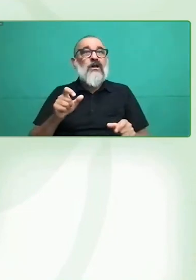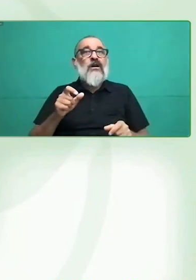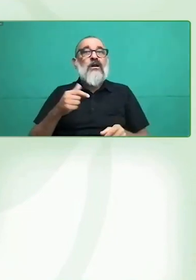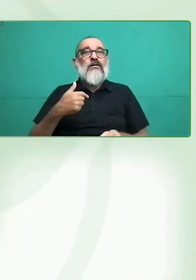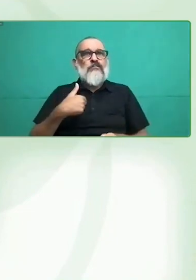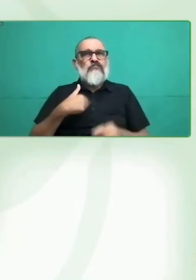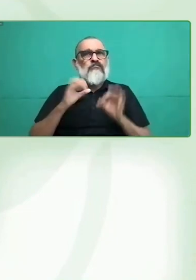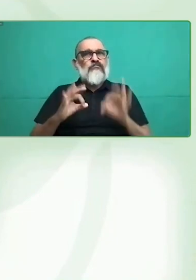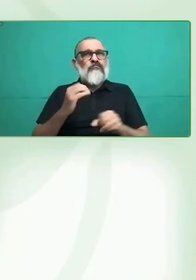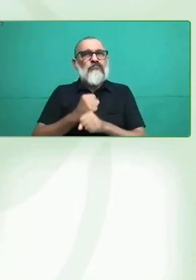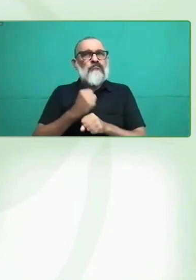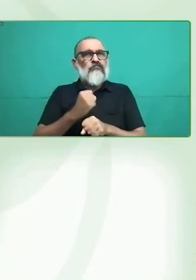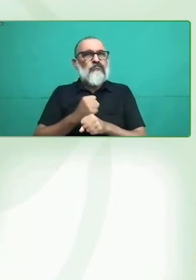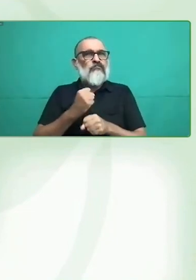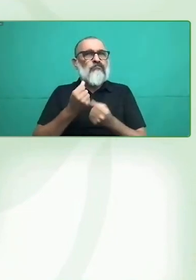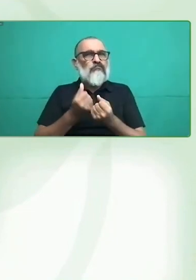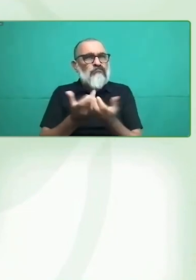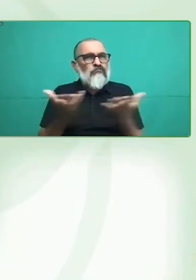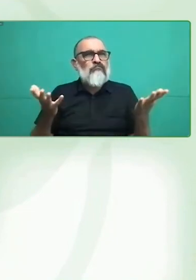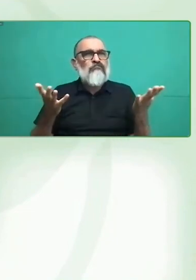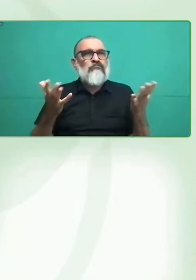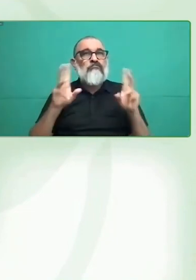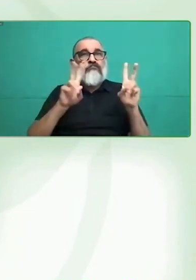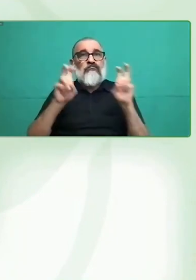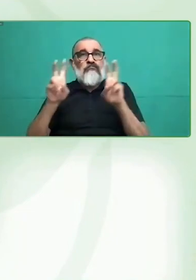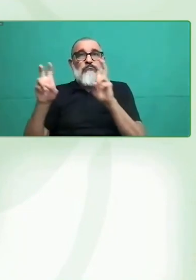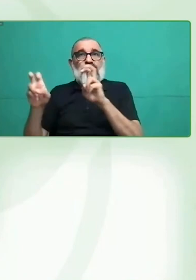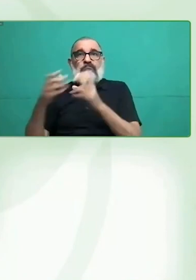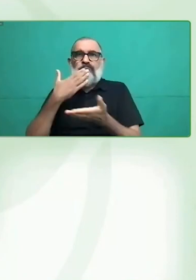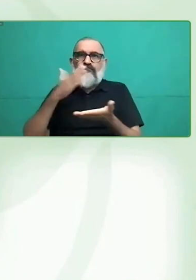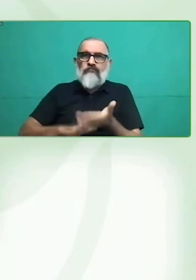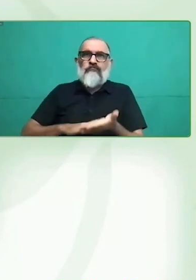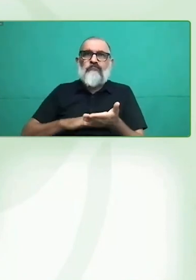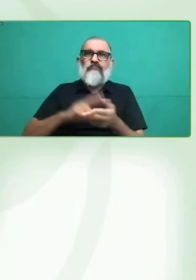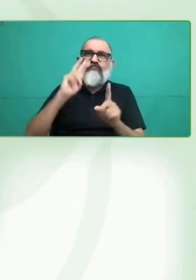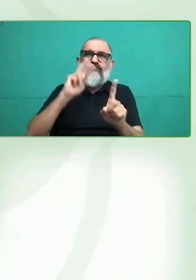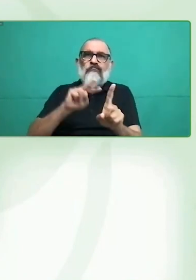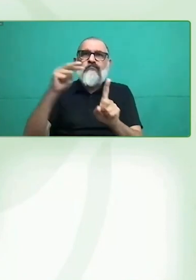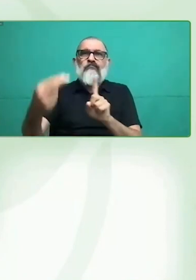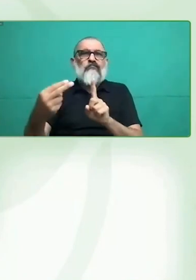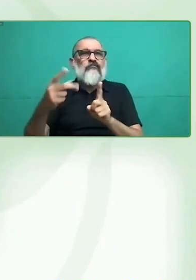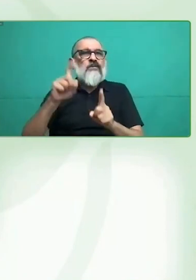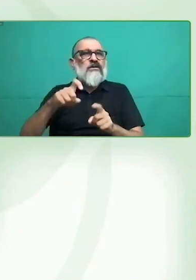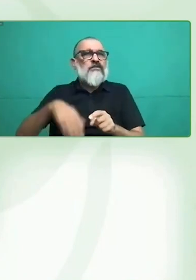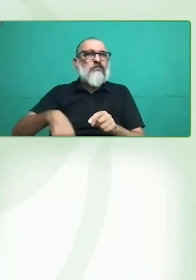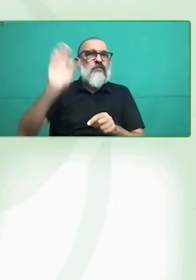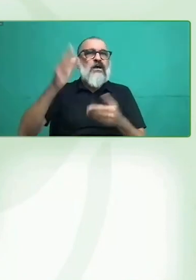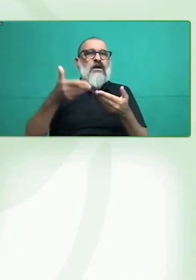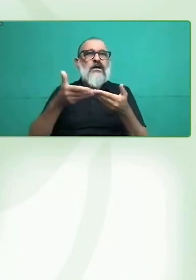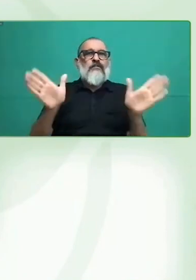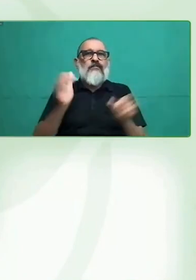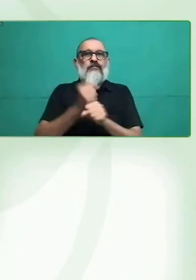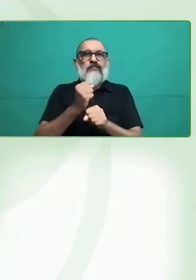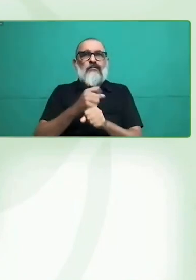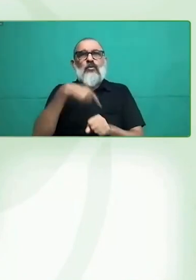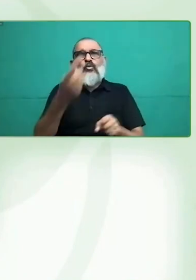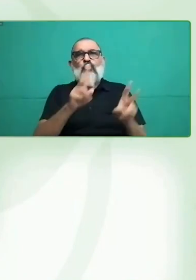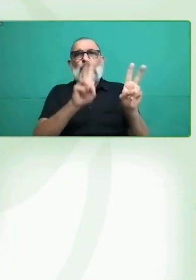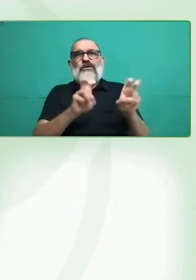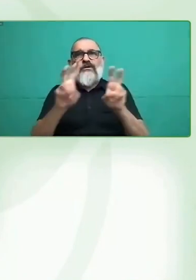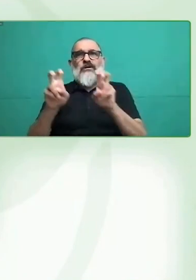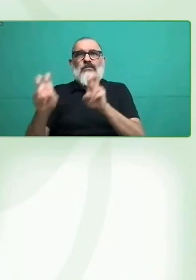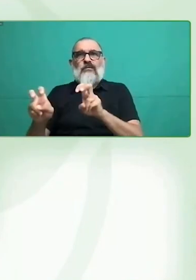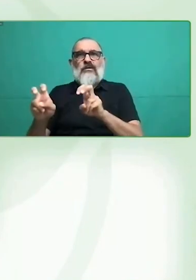experticia para poder abordar estos temas, como el acceso a la justicia, el acceso a la participación política, es